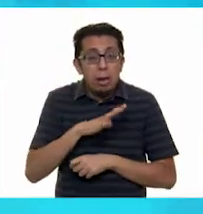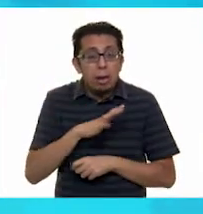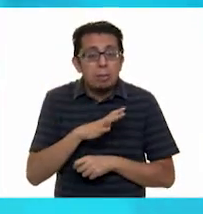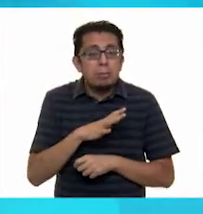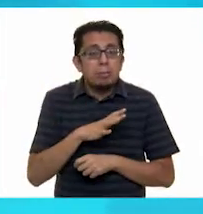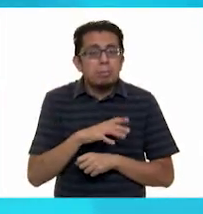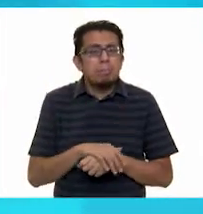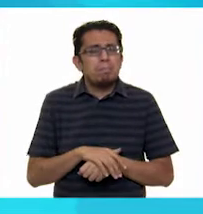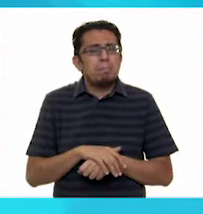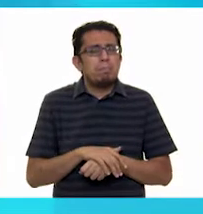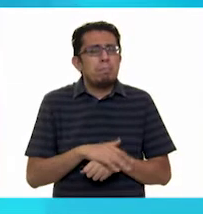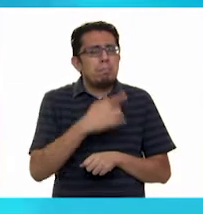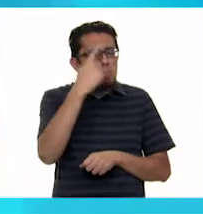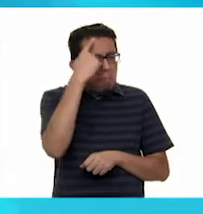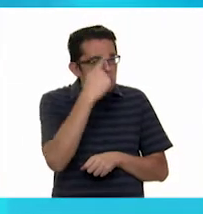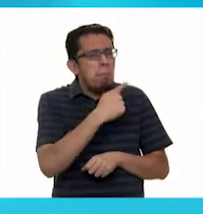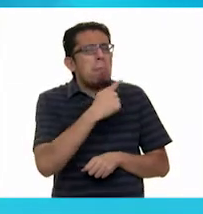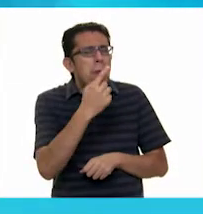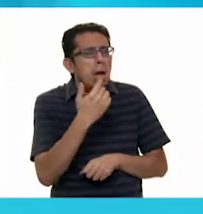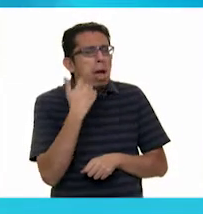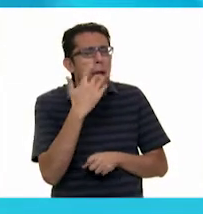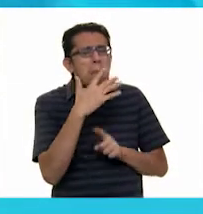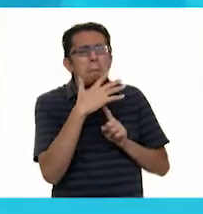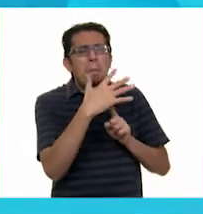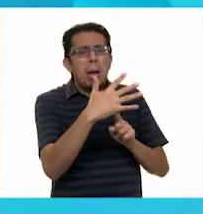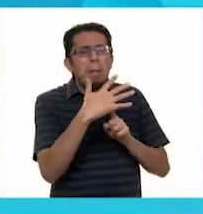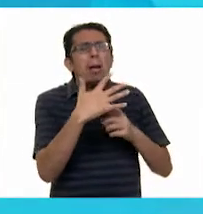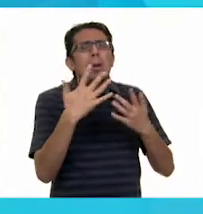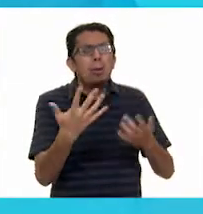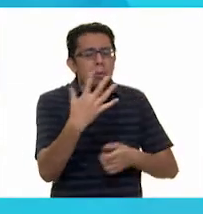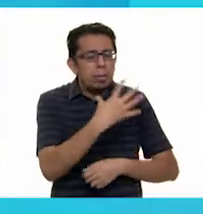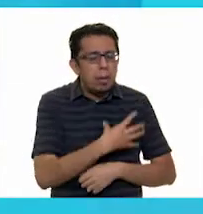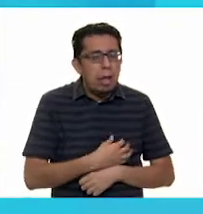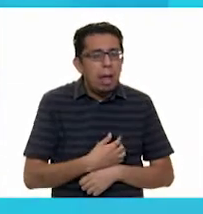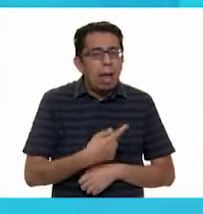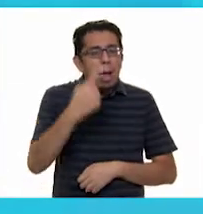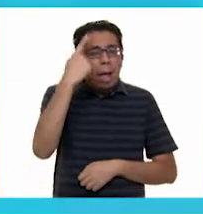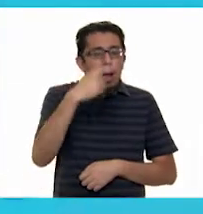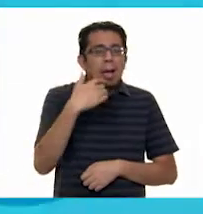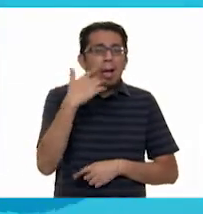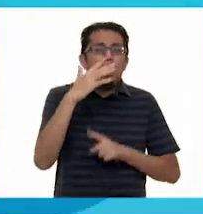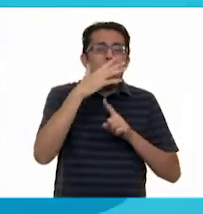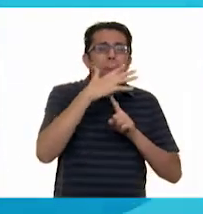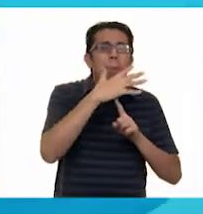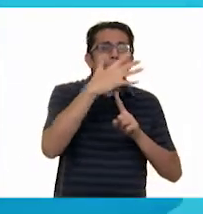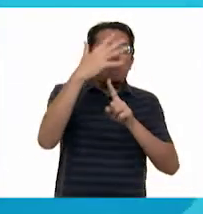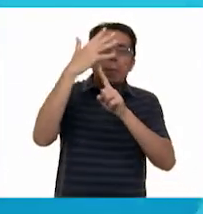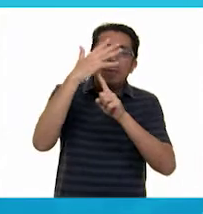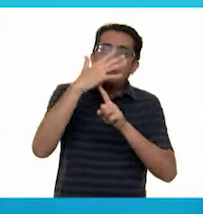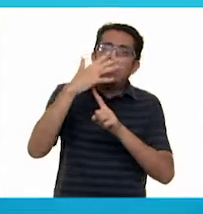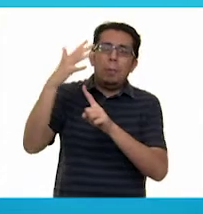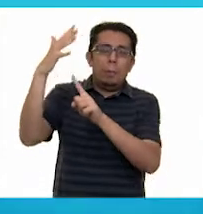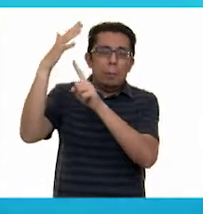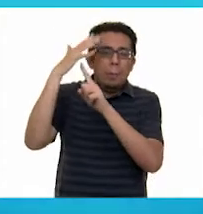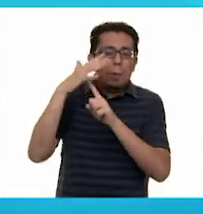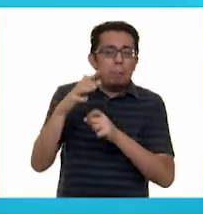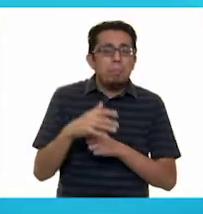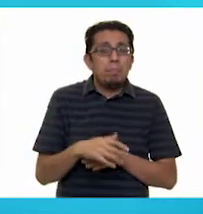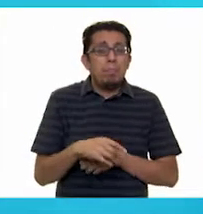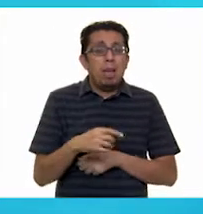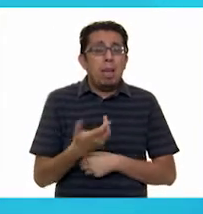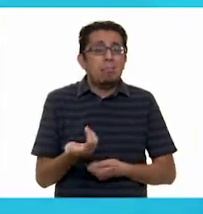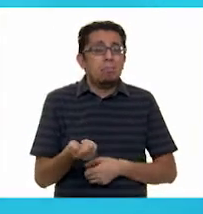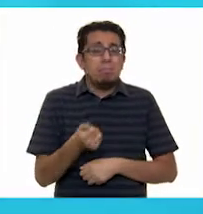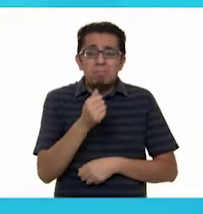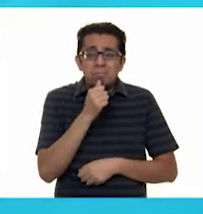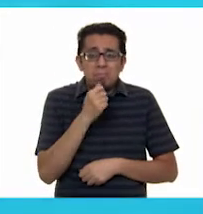¿Por qué quieres un papalote, hijita? ¿Para hacerlo volar? La cosecha no ha